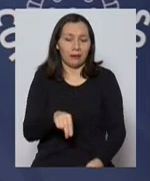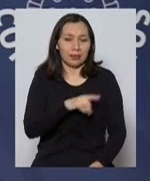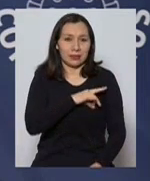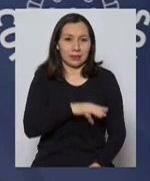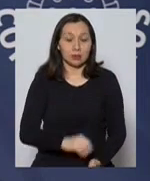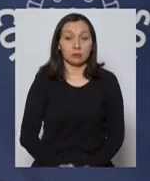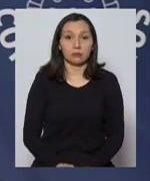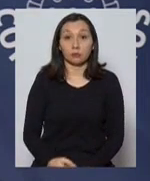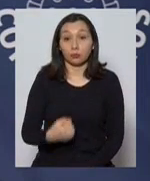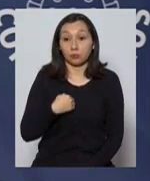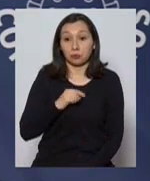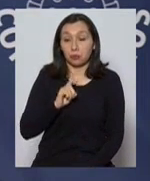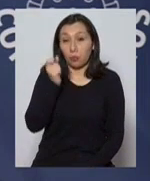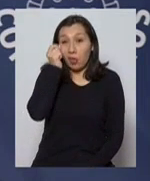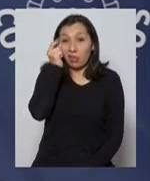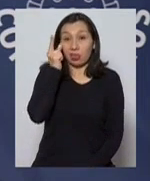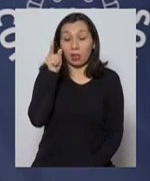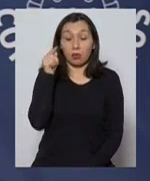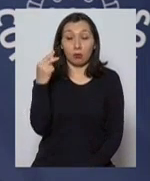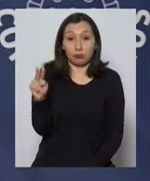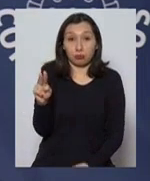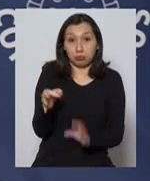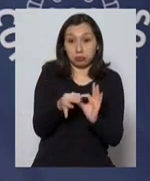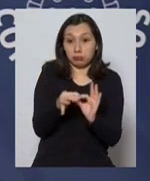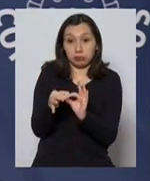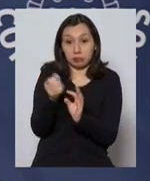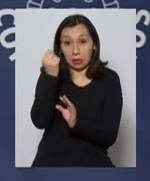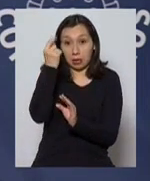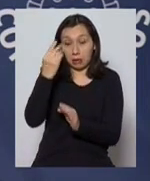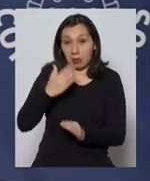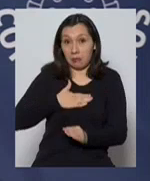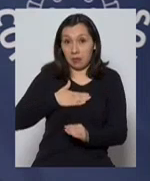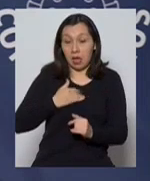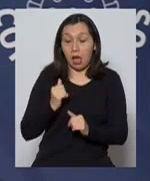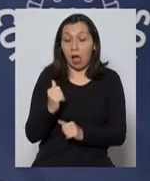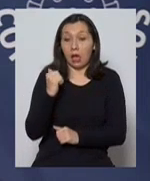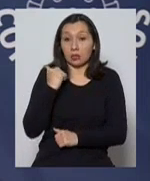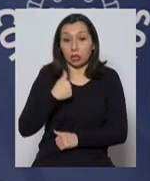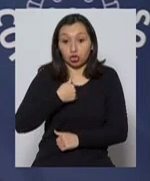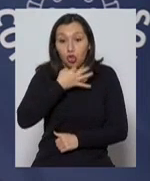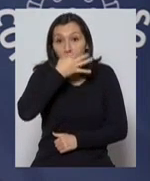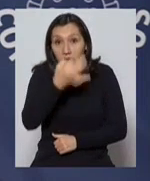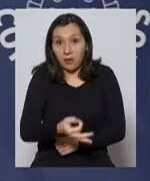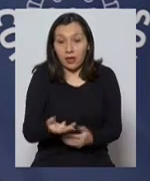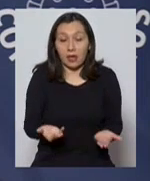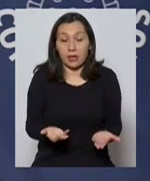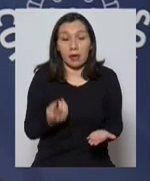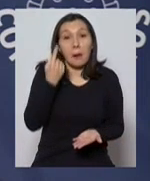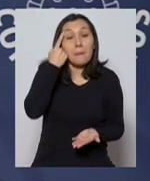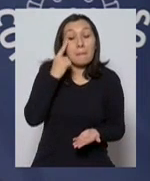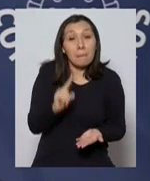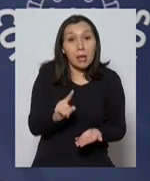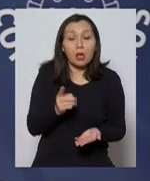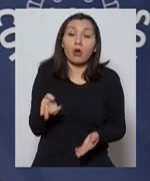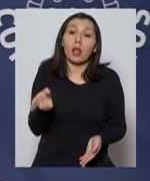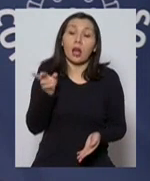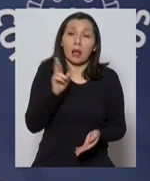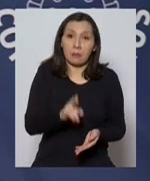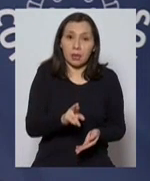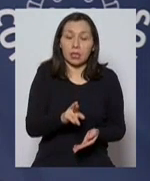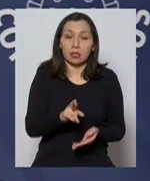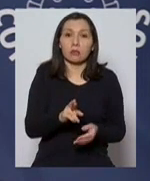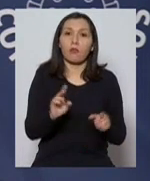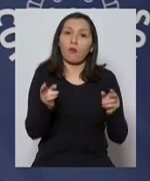Yo no entiendo bien la interpretación que se dan a mis palabras de ayer, pero la repito y